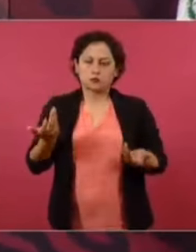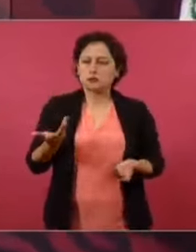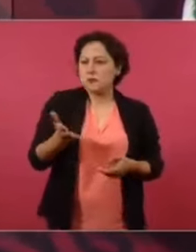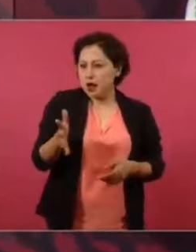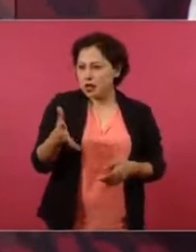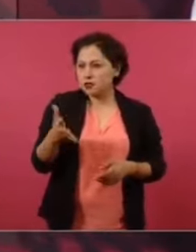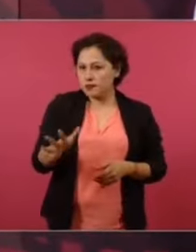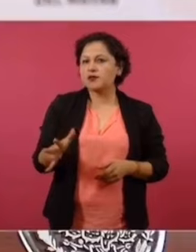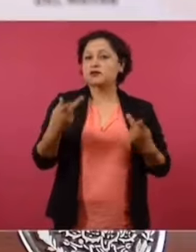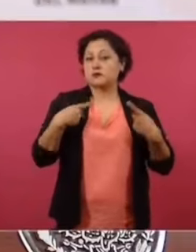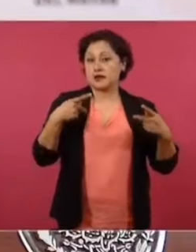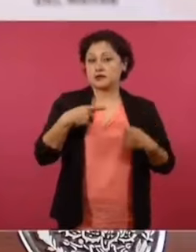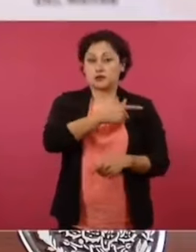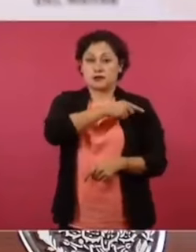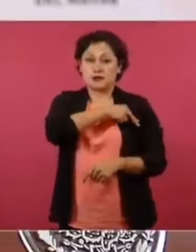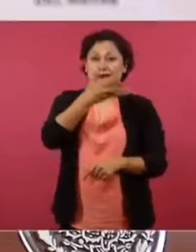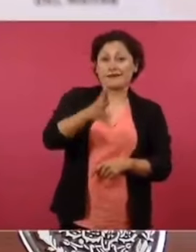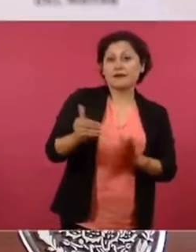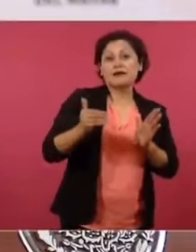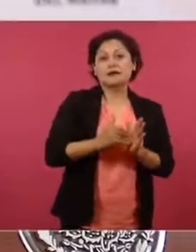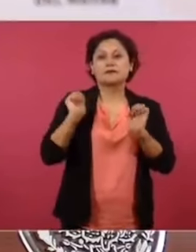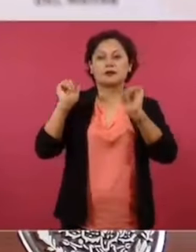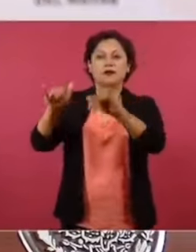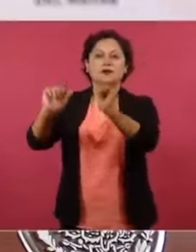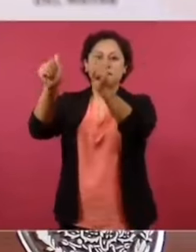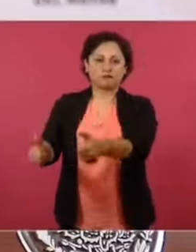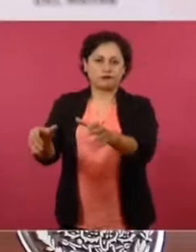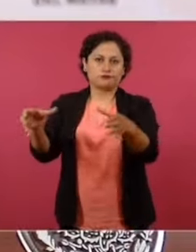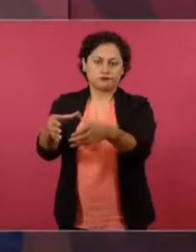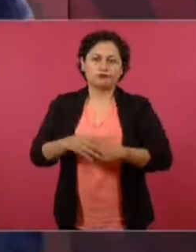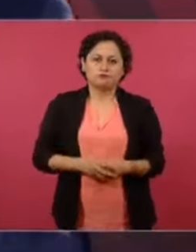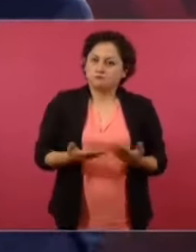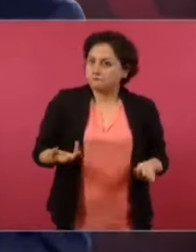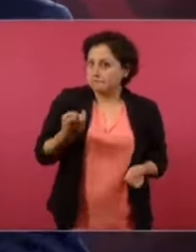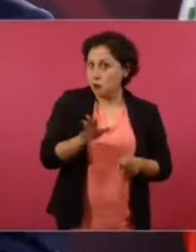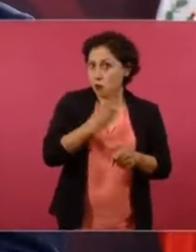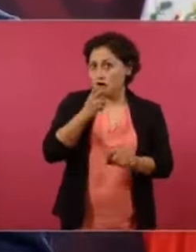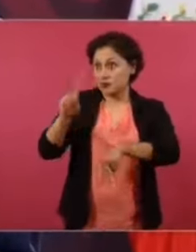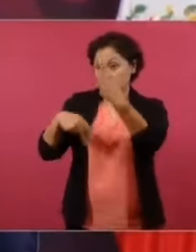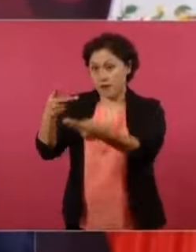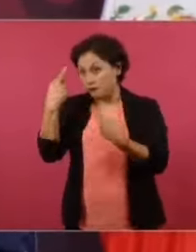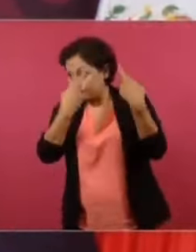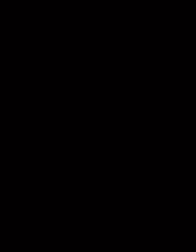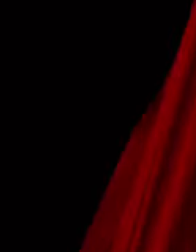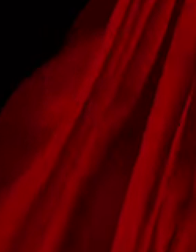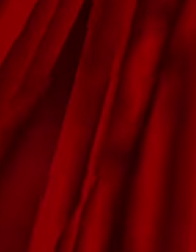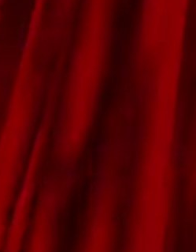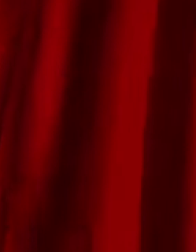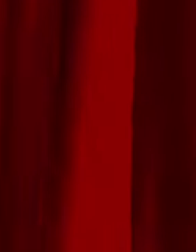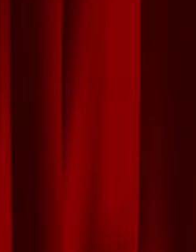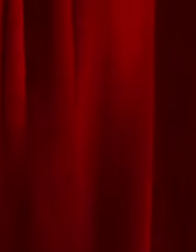alrededor de 10 mil elementos en la Guardia Nacional. En Acapulco. Pero bueno, vamos a evaluar este programa.